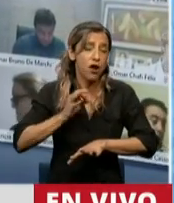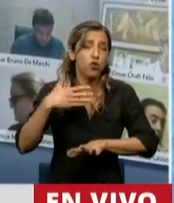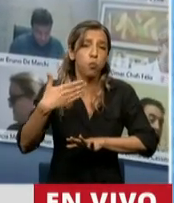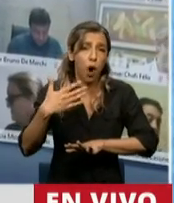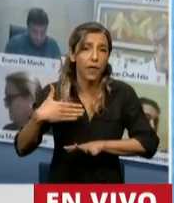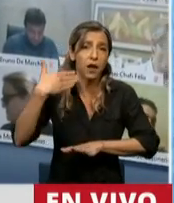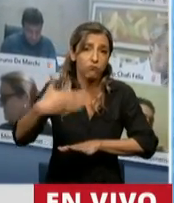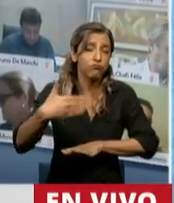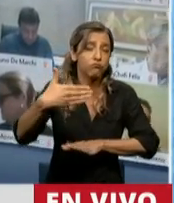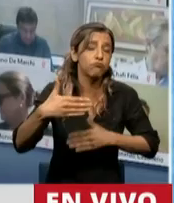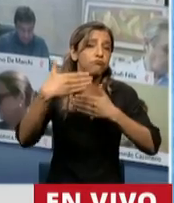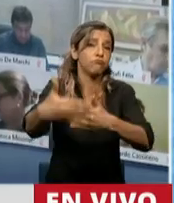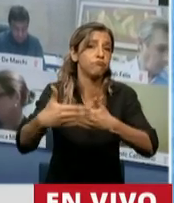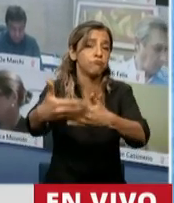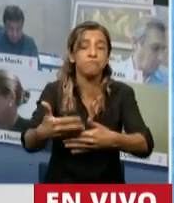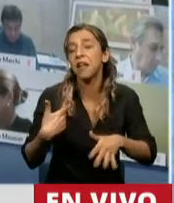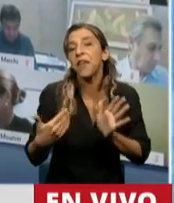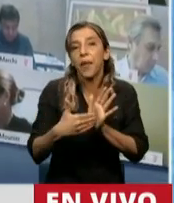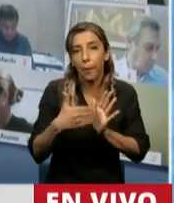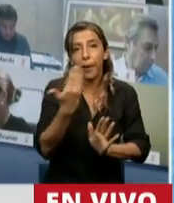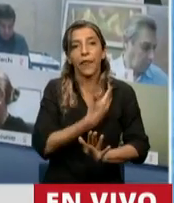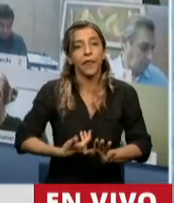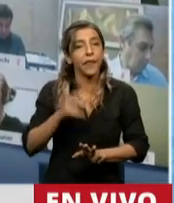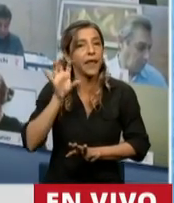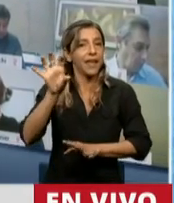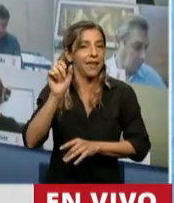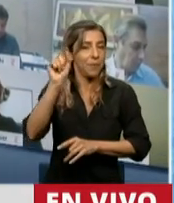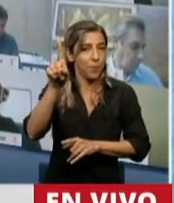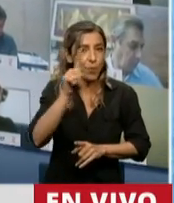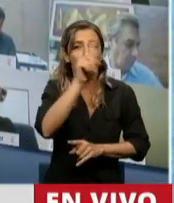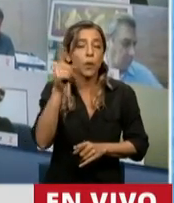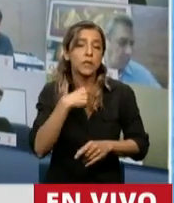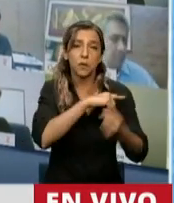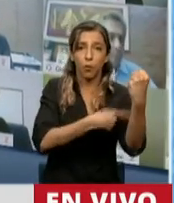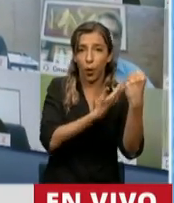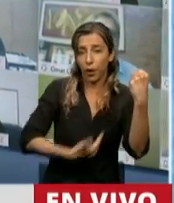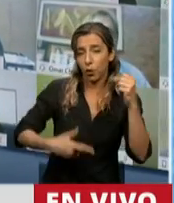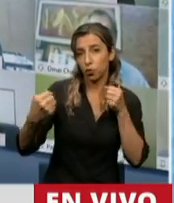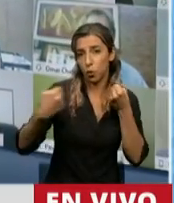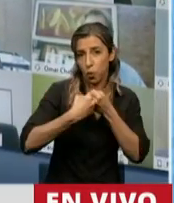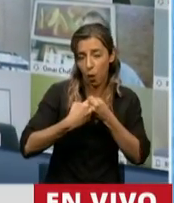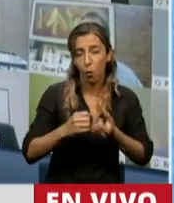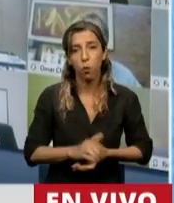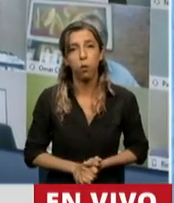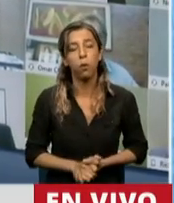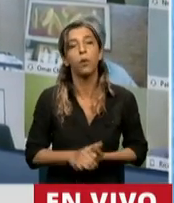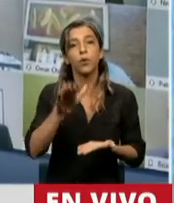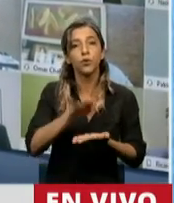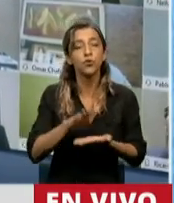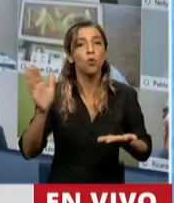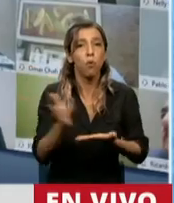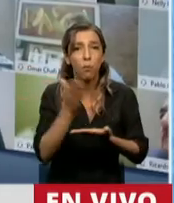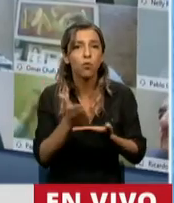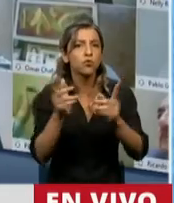los gobernadores con el Poder Ejecutivo. En cuanto a la orientación de las inversiones productivas del